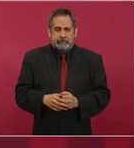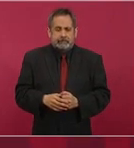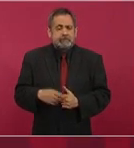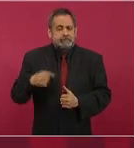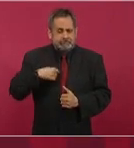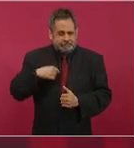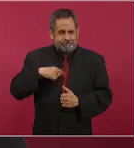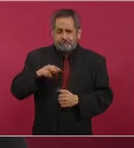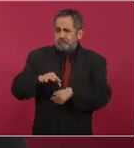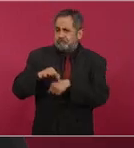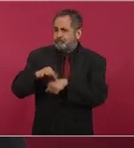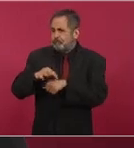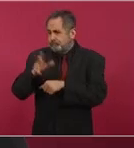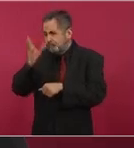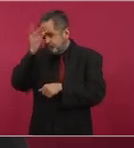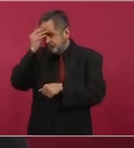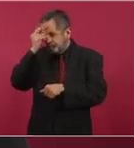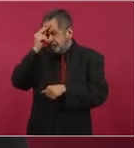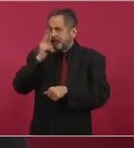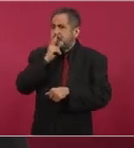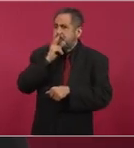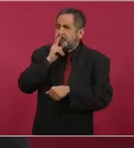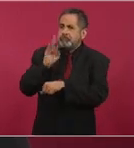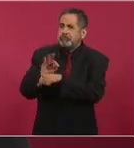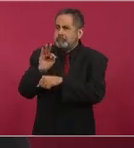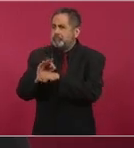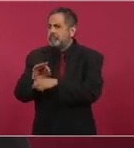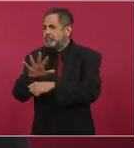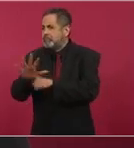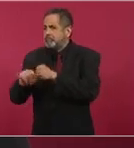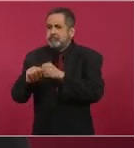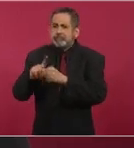Aprendí a proteger la flora, la fauna.